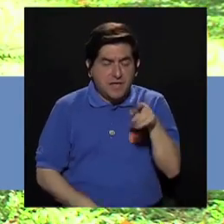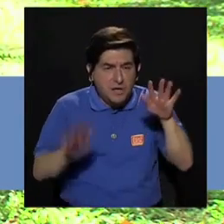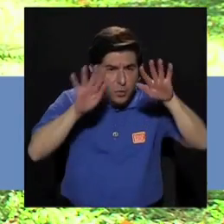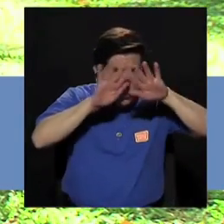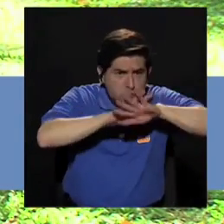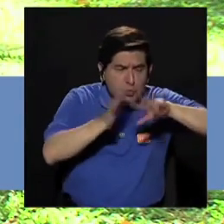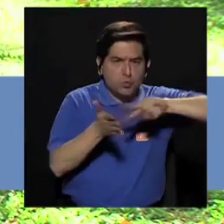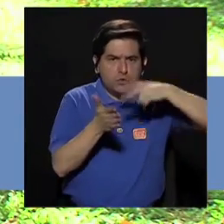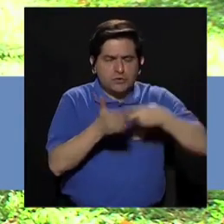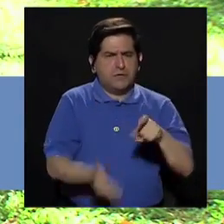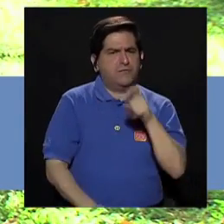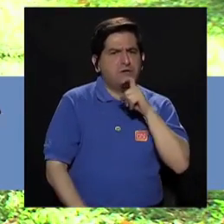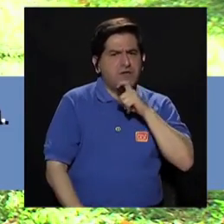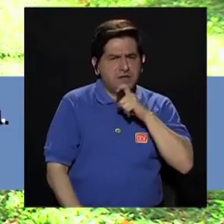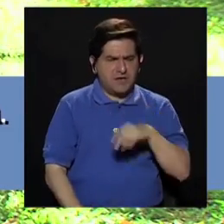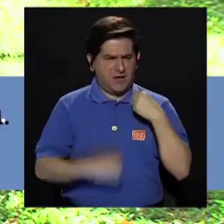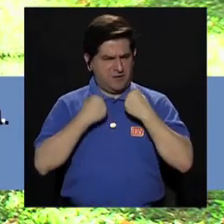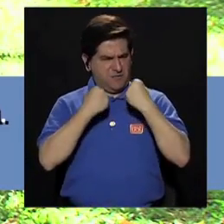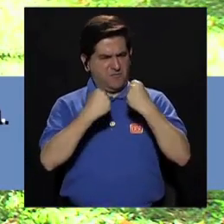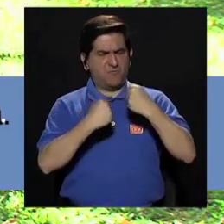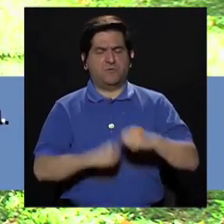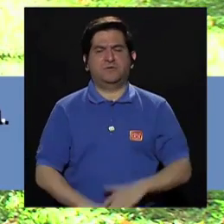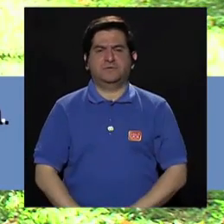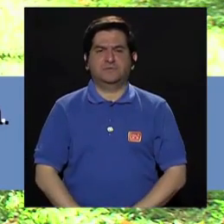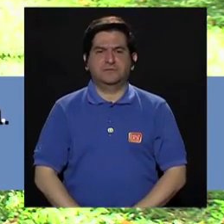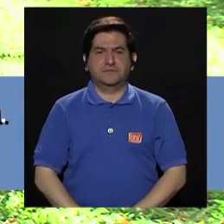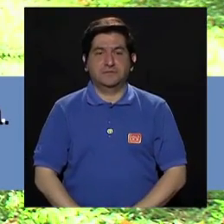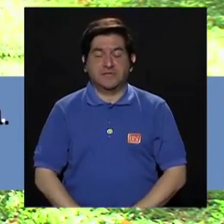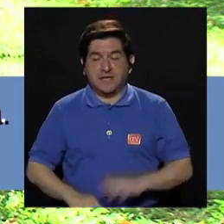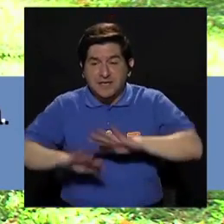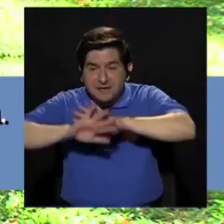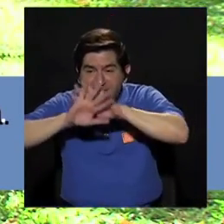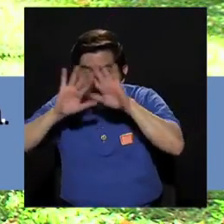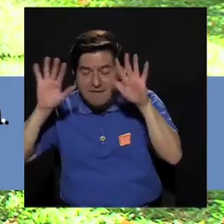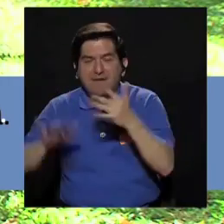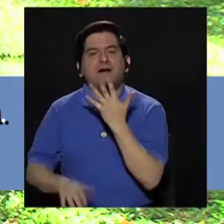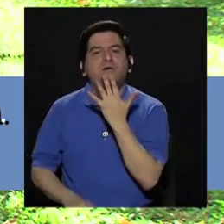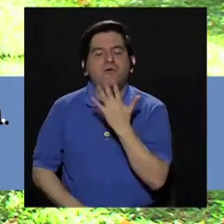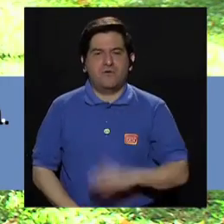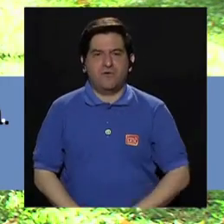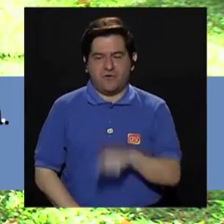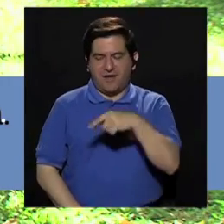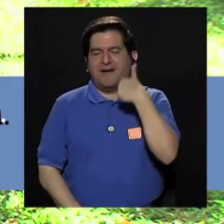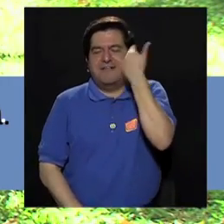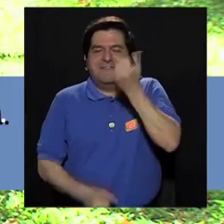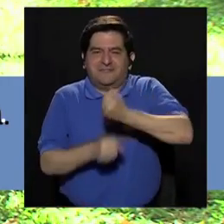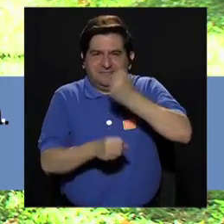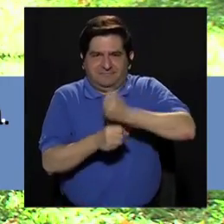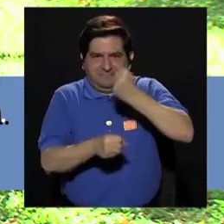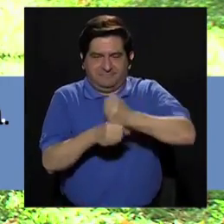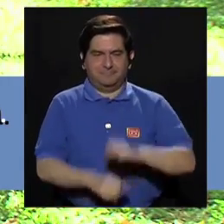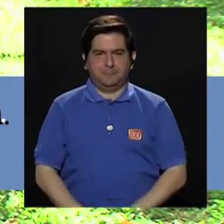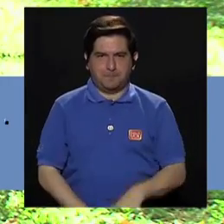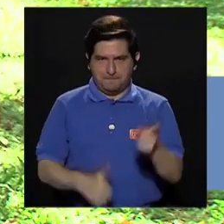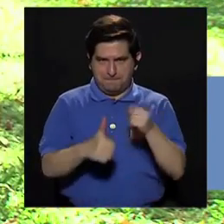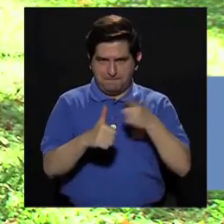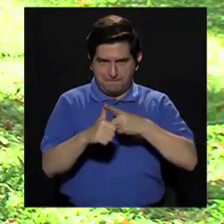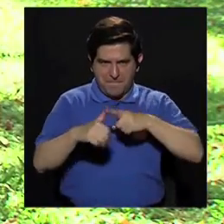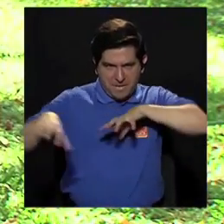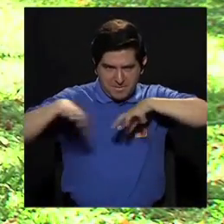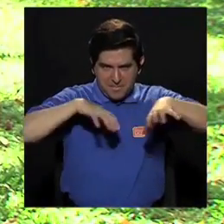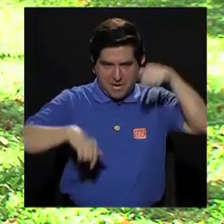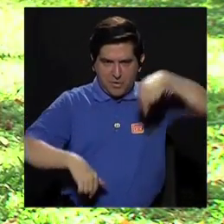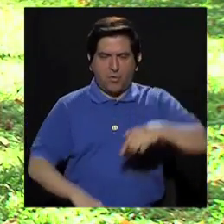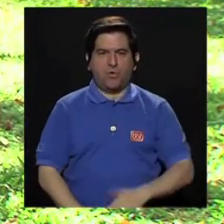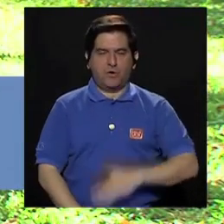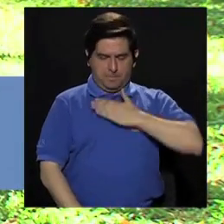Es más difícil el trabajo Es más fuerte la resistencia Y entre más claro sea Es más fácil trabajarlo El primer ejercicio Que vamos a ver hoy Es de pre de